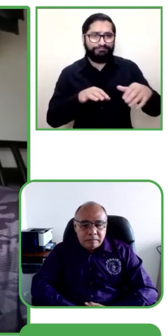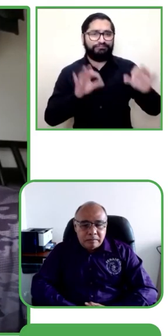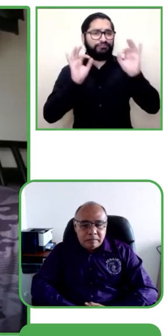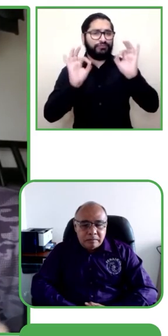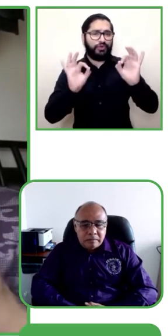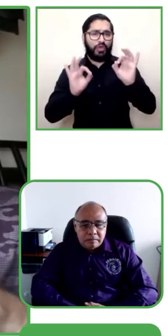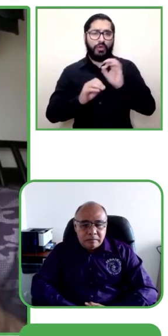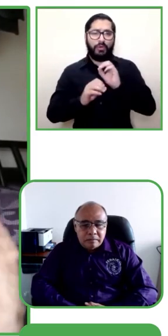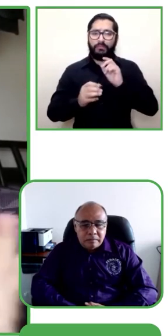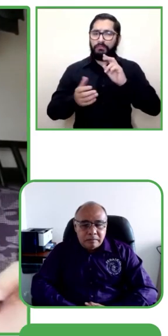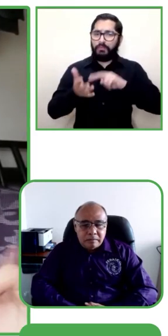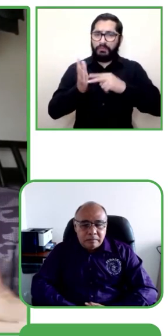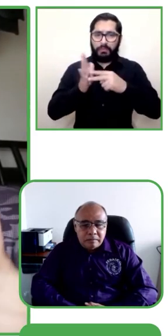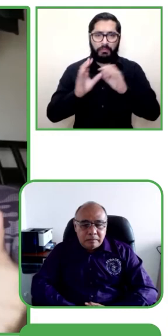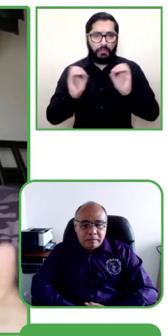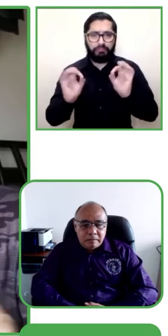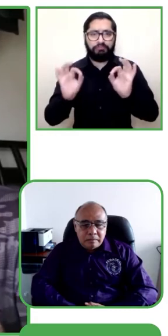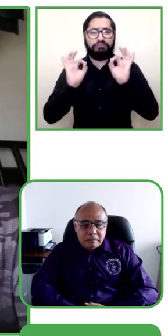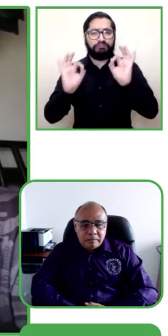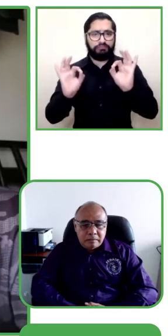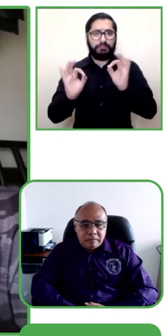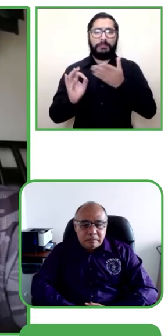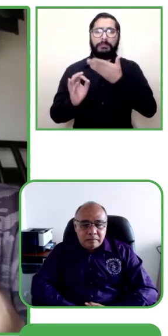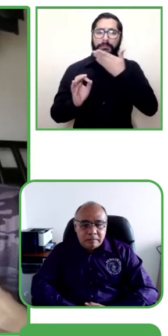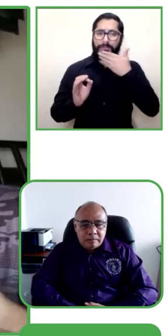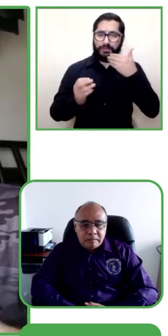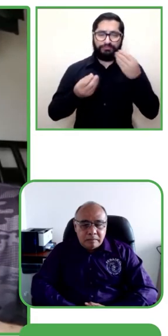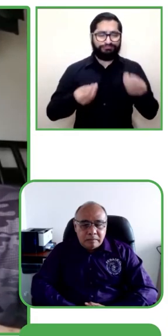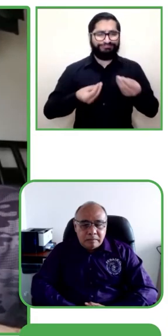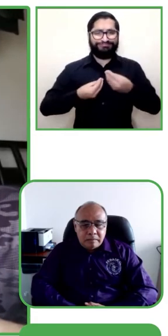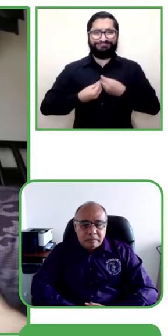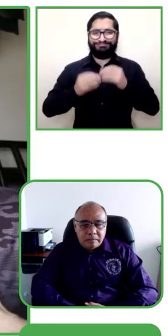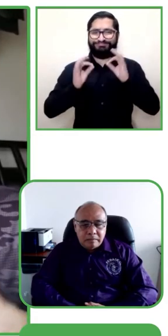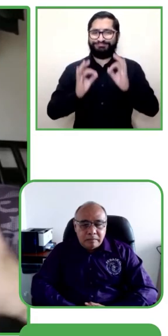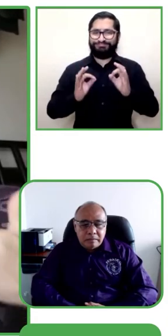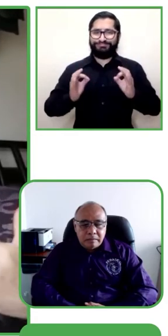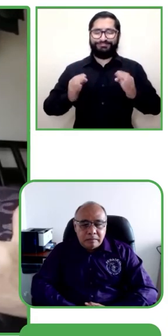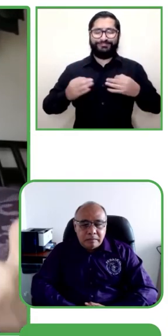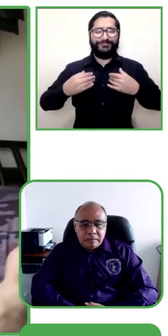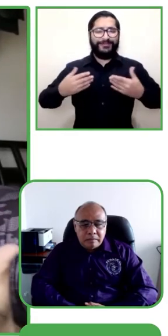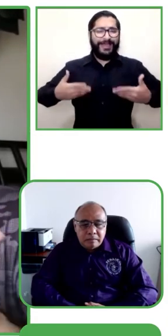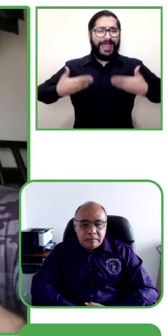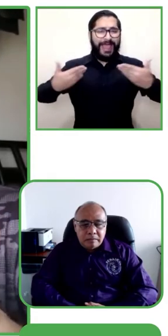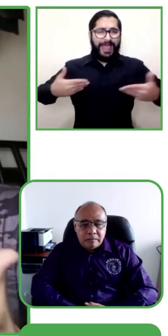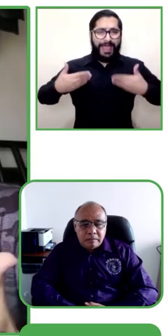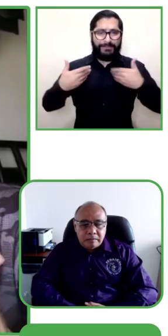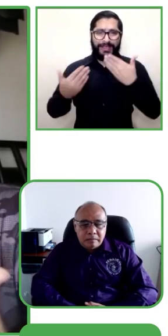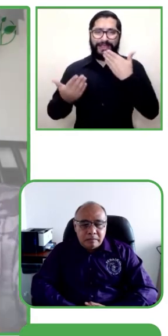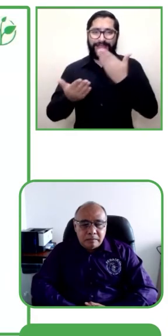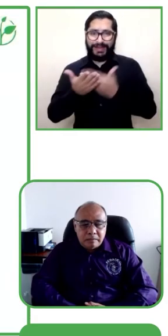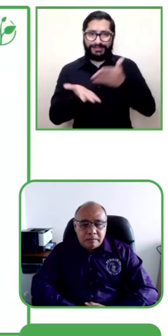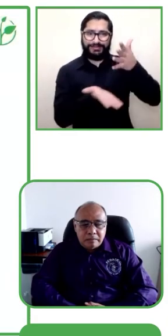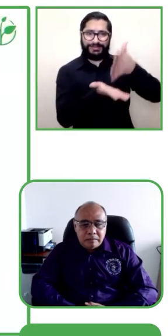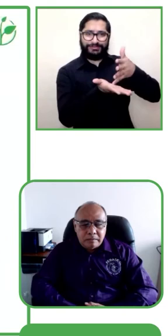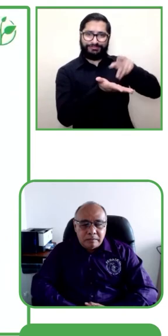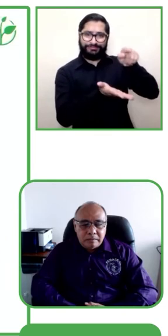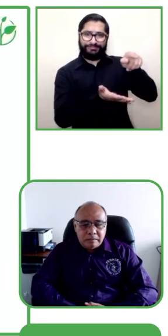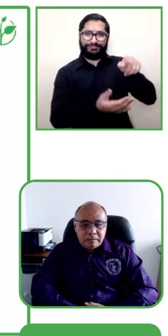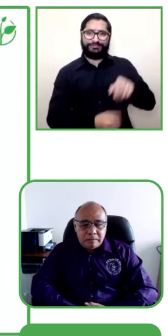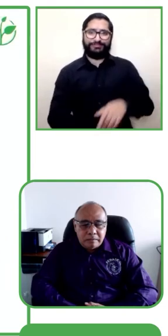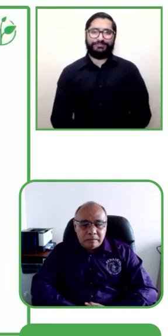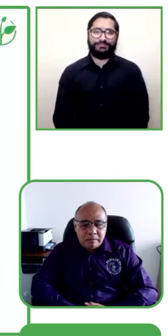en nuestros encuentros de Zoom. Esto me llena de calma y de felicidad. Muchas gracias, Cielo.